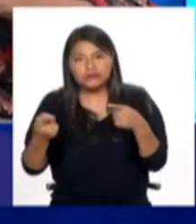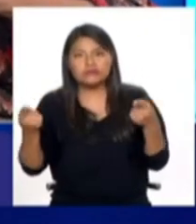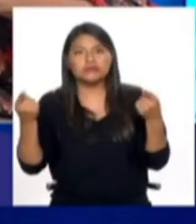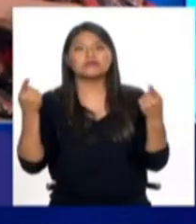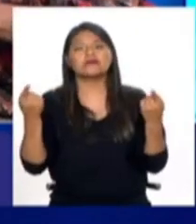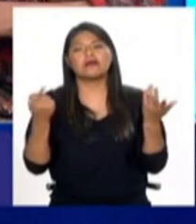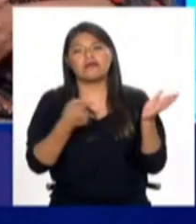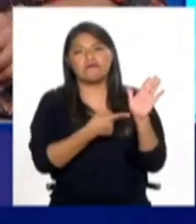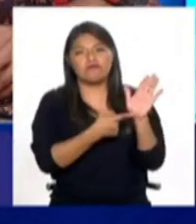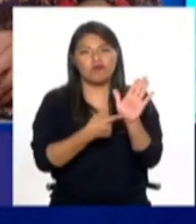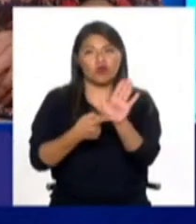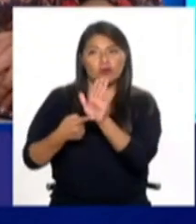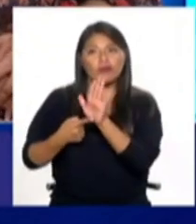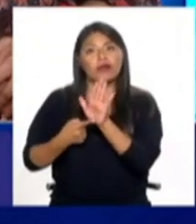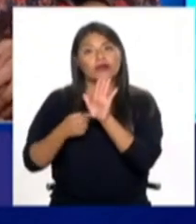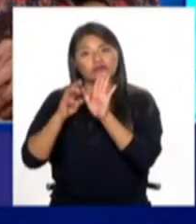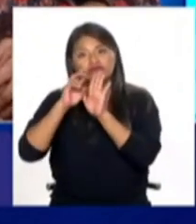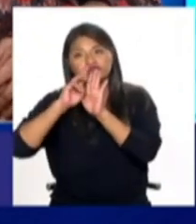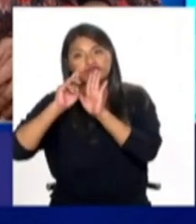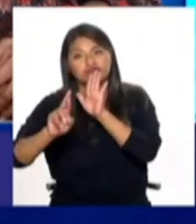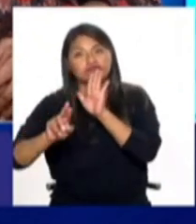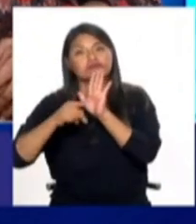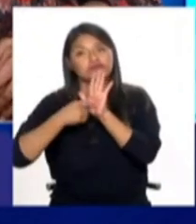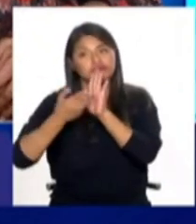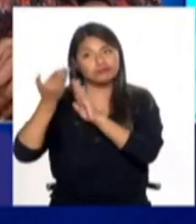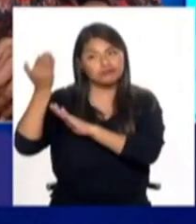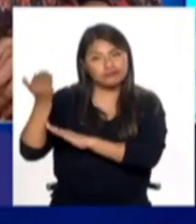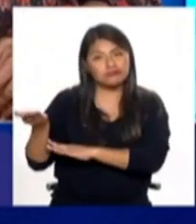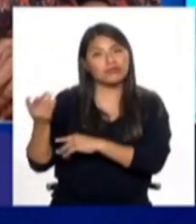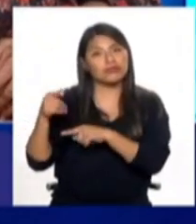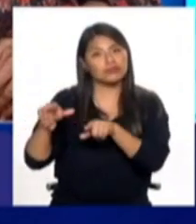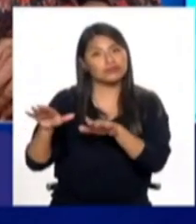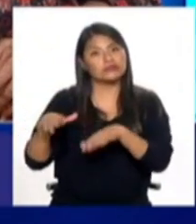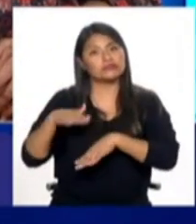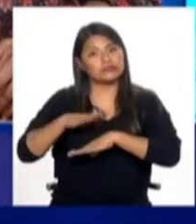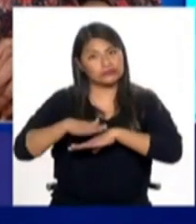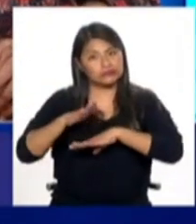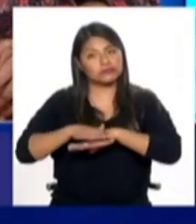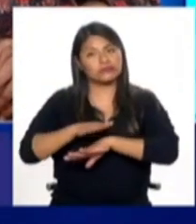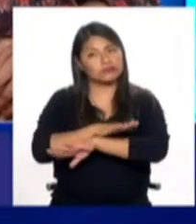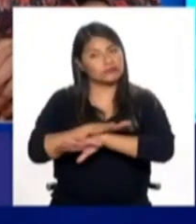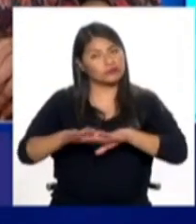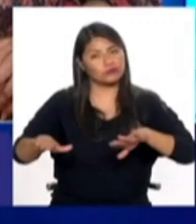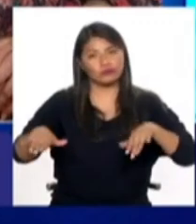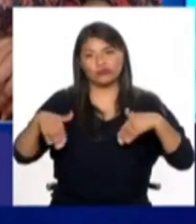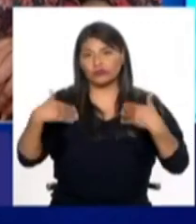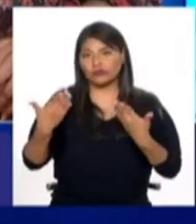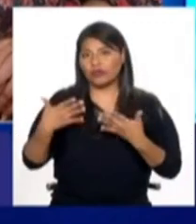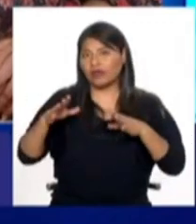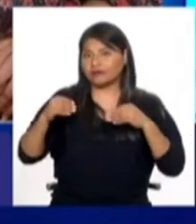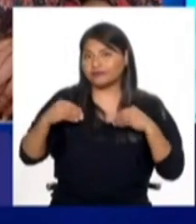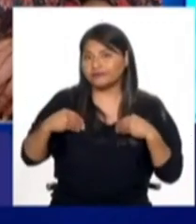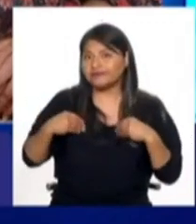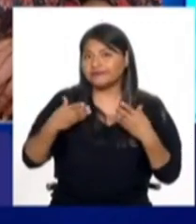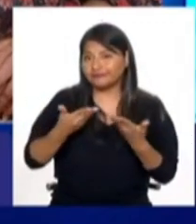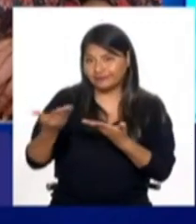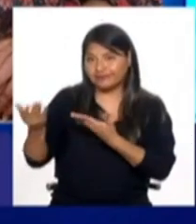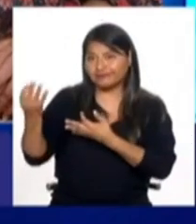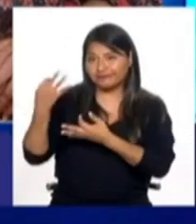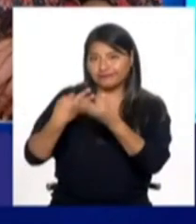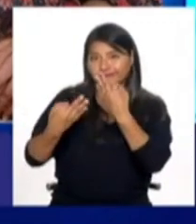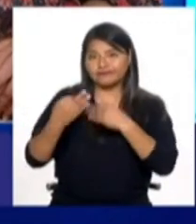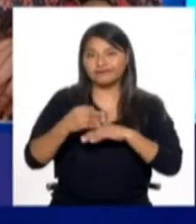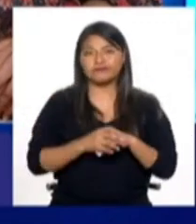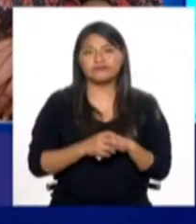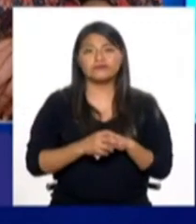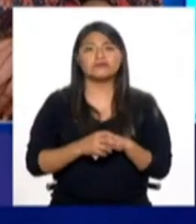se pueda dar respuesta justamente a un tipo de conducta que tenemos que erradicar por todo lo que nos has explicado, Sofía. Sí, y